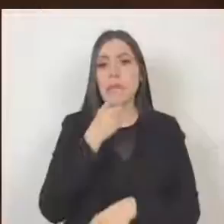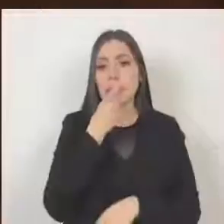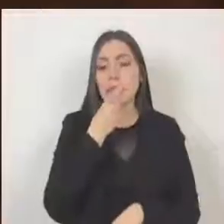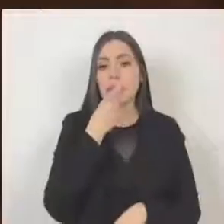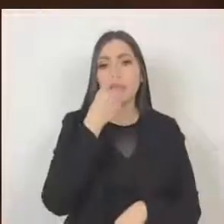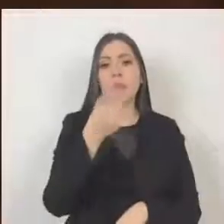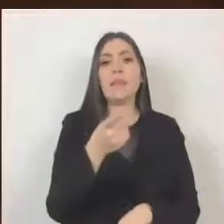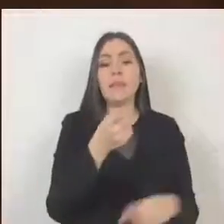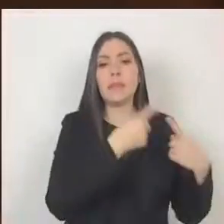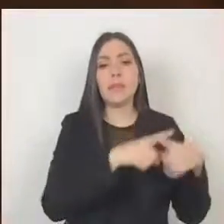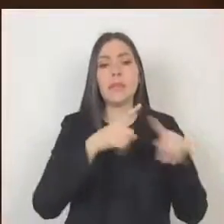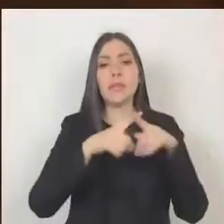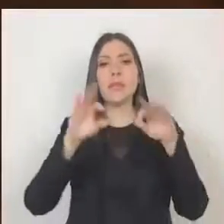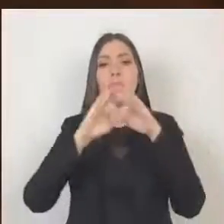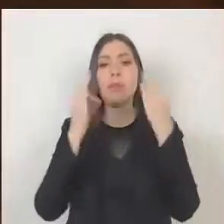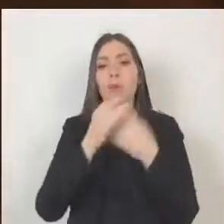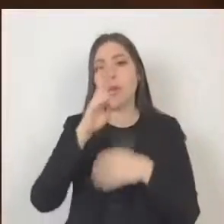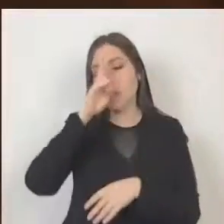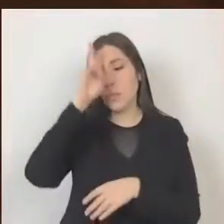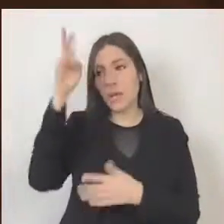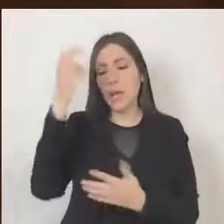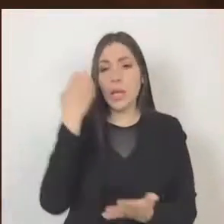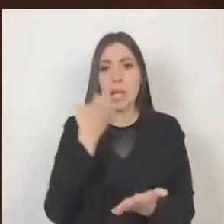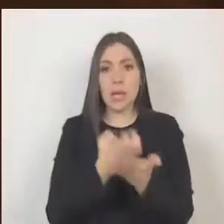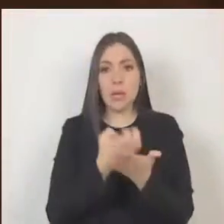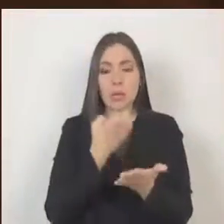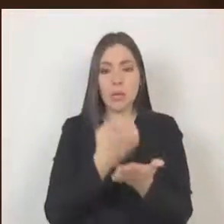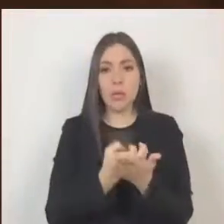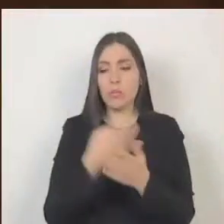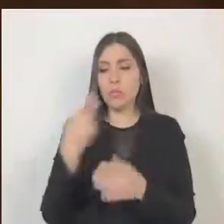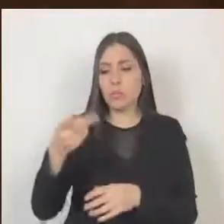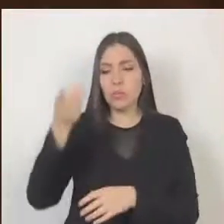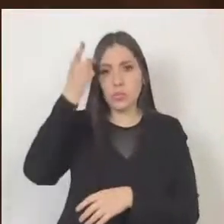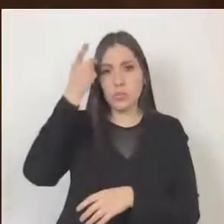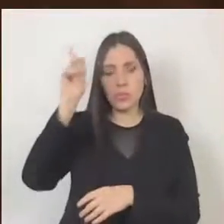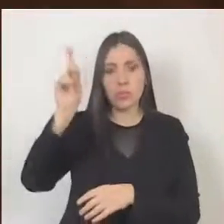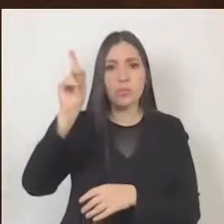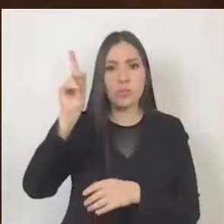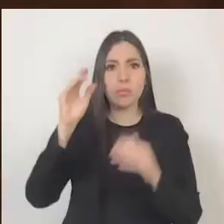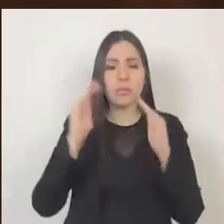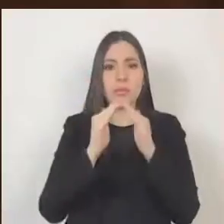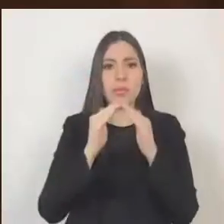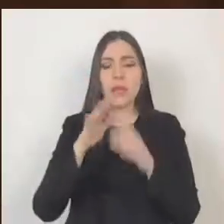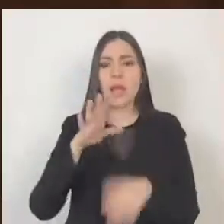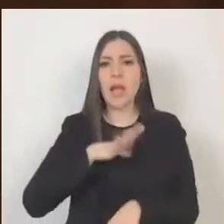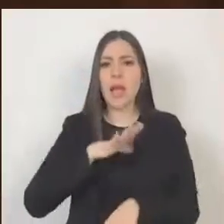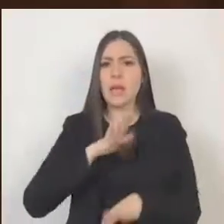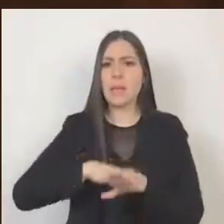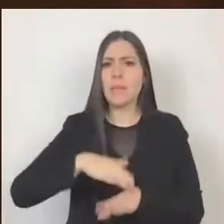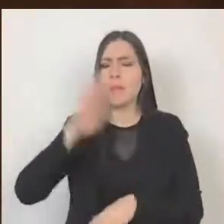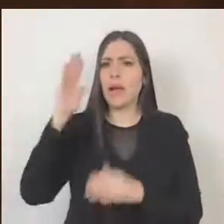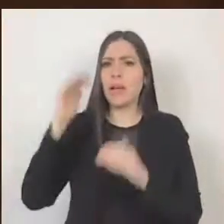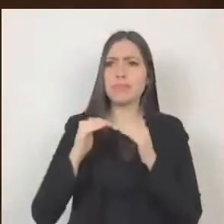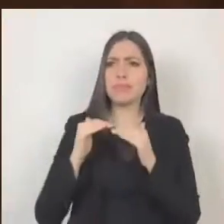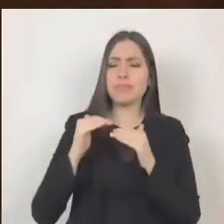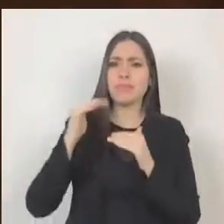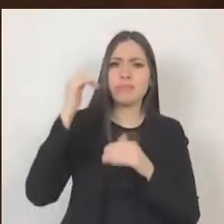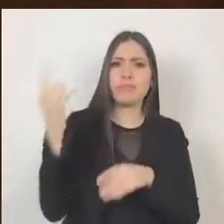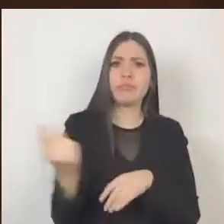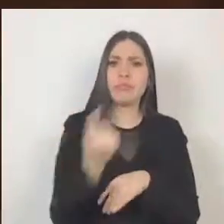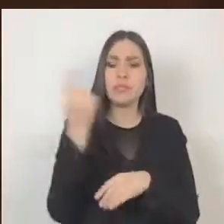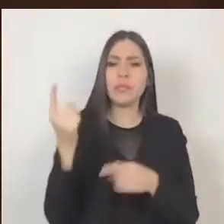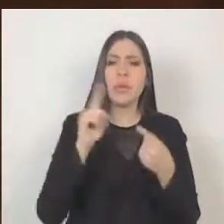violencia económica y patrimonial presentan las prevalencias más altas en los estados de Oaxaca,